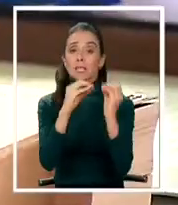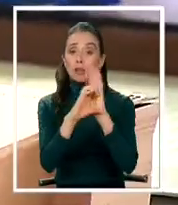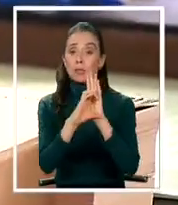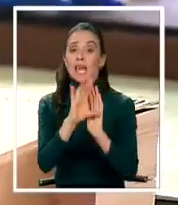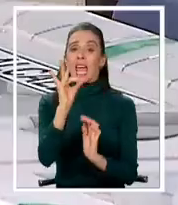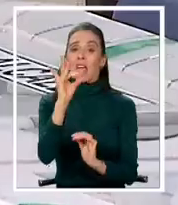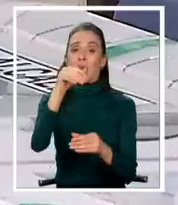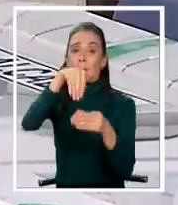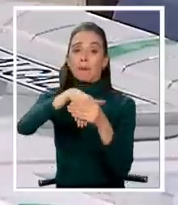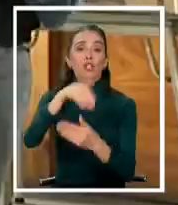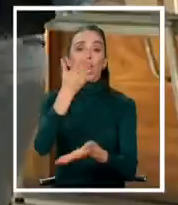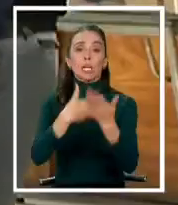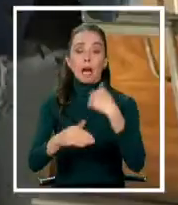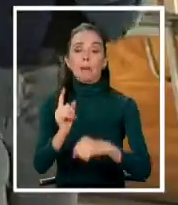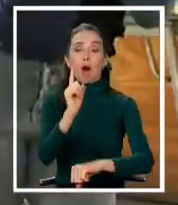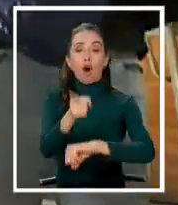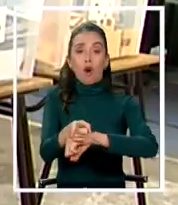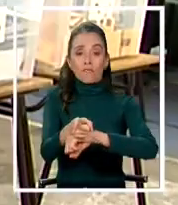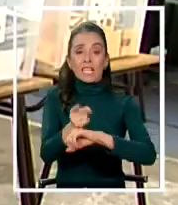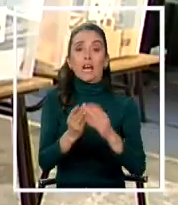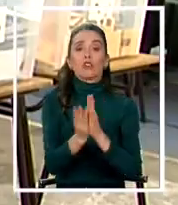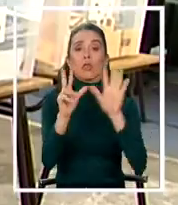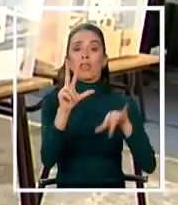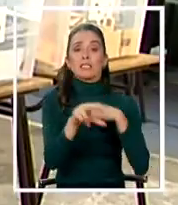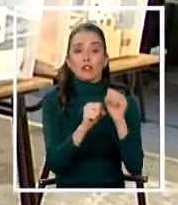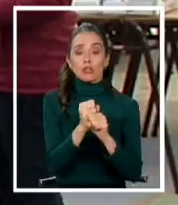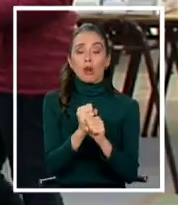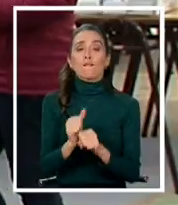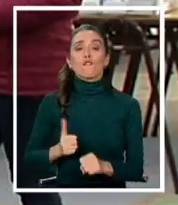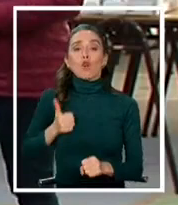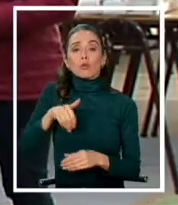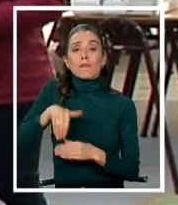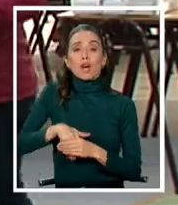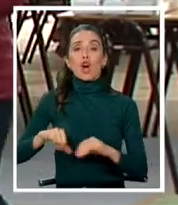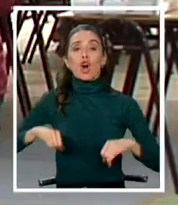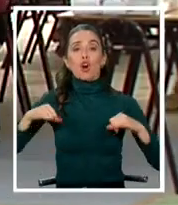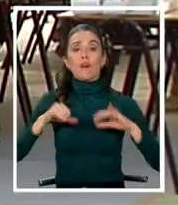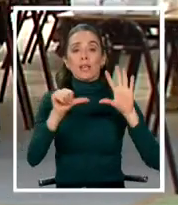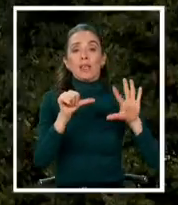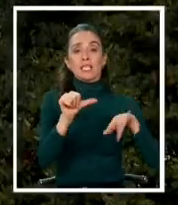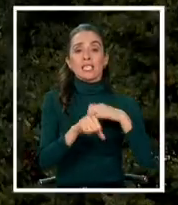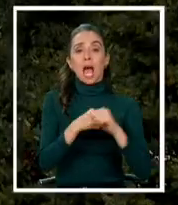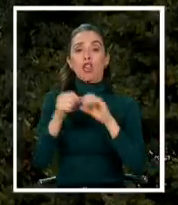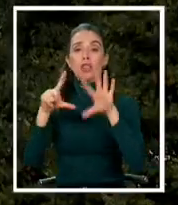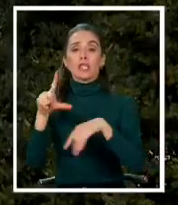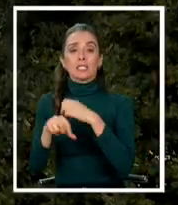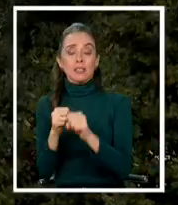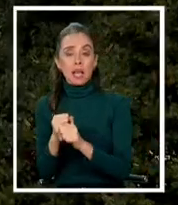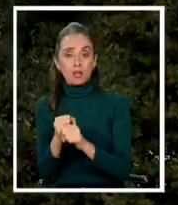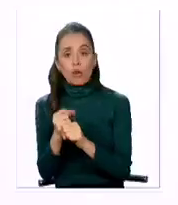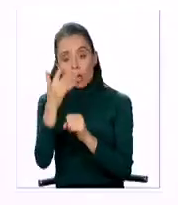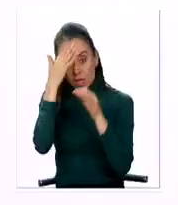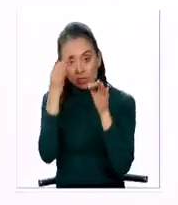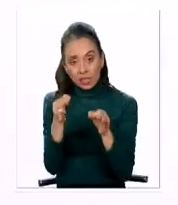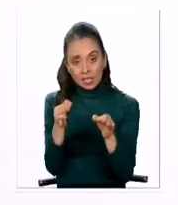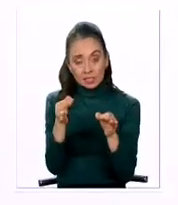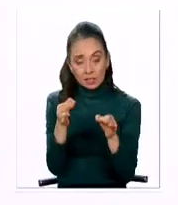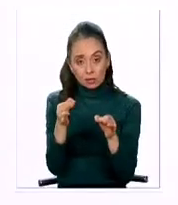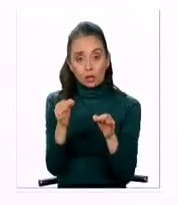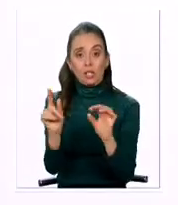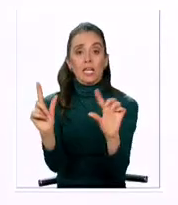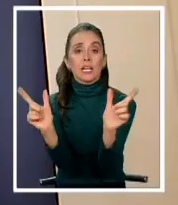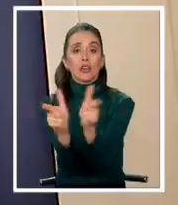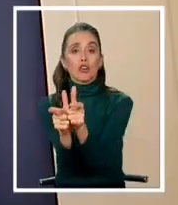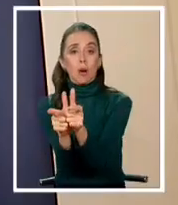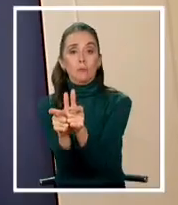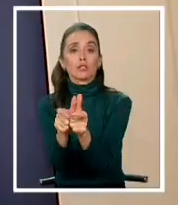la edad de votación, sufragio obligatorio desde los 18 años y voluntario para jóvenes de 16 y 17, decisiones adoptadas en una de las